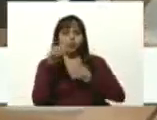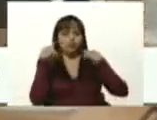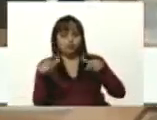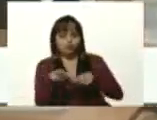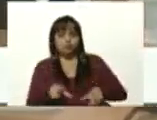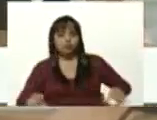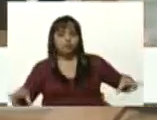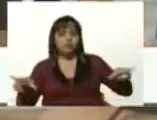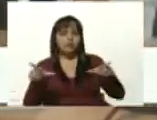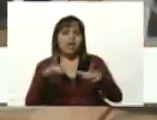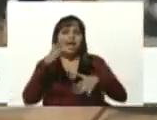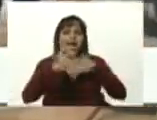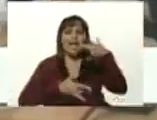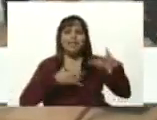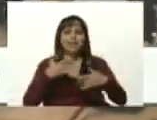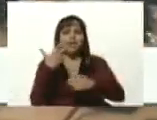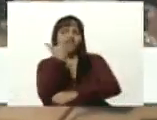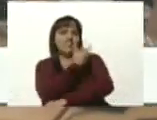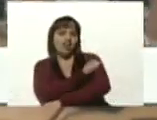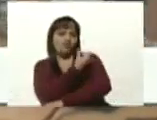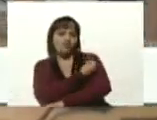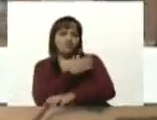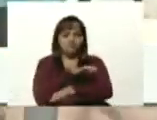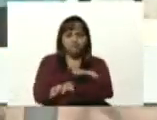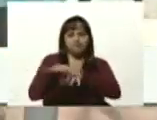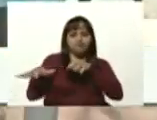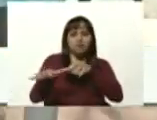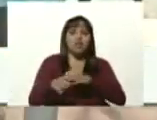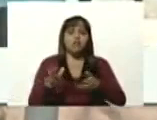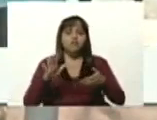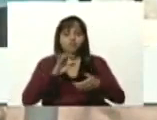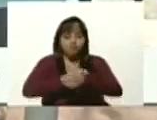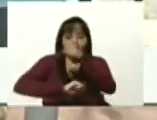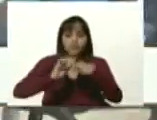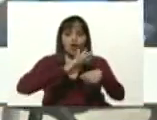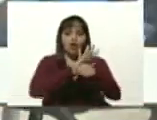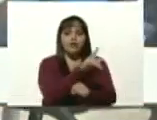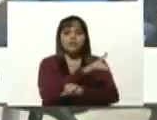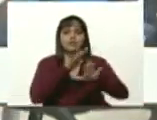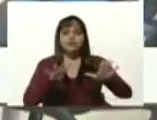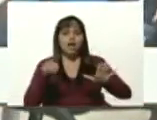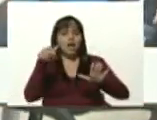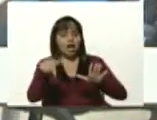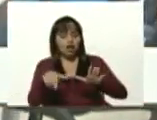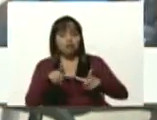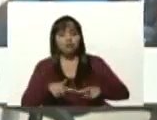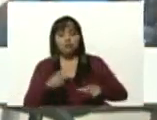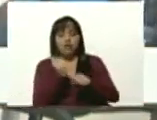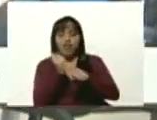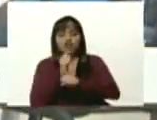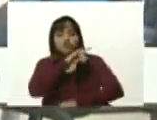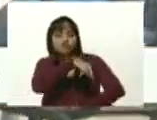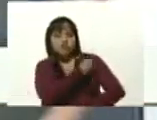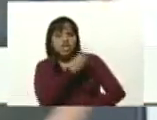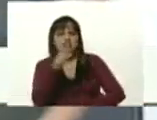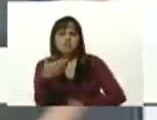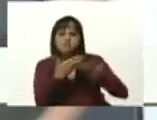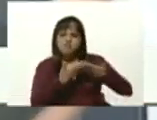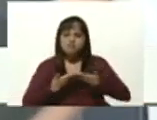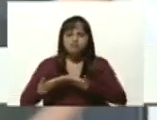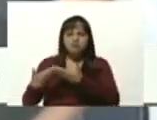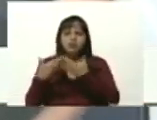espacios la jornada de vacunación masiva contra el COVID-19 al sector universitario. Es importante